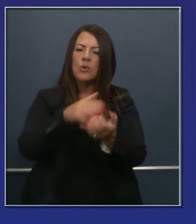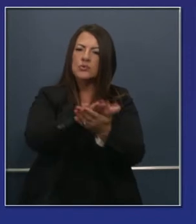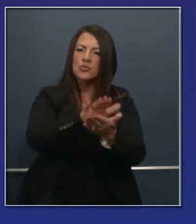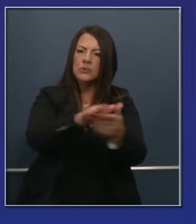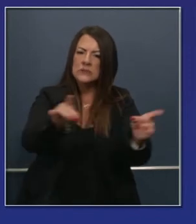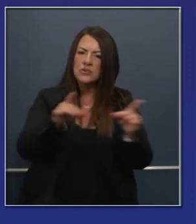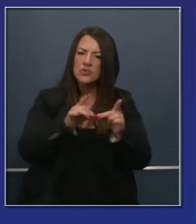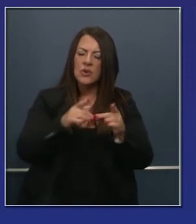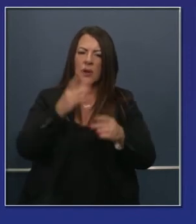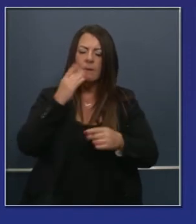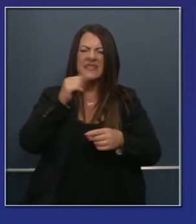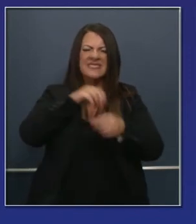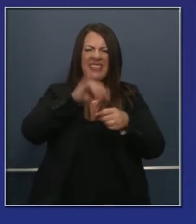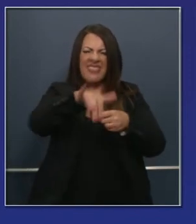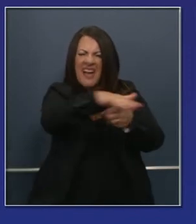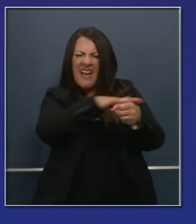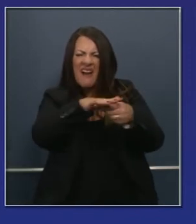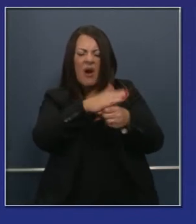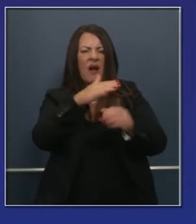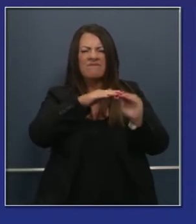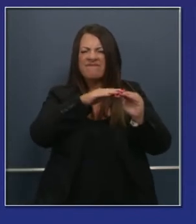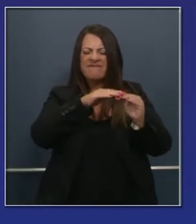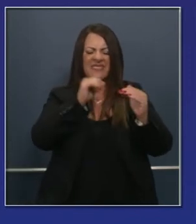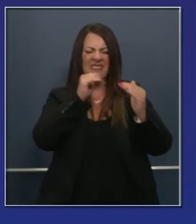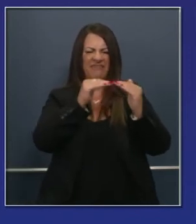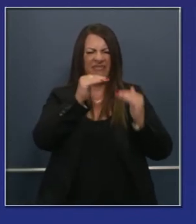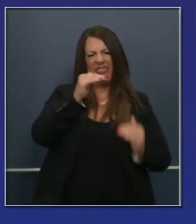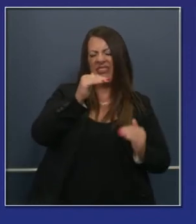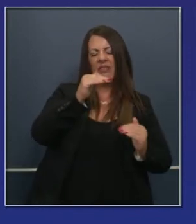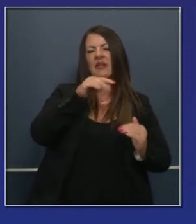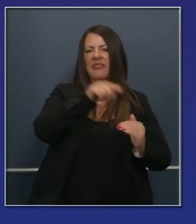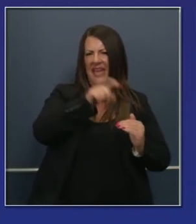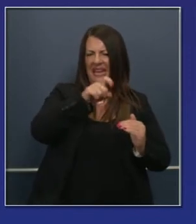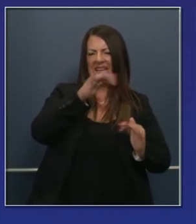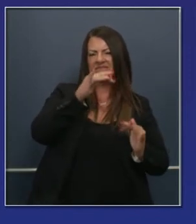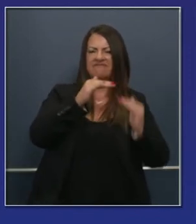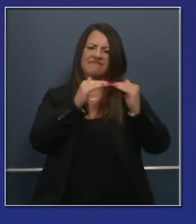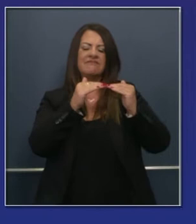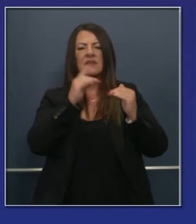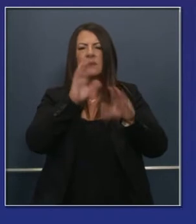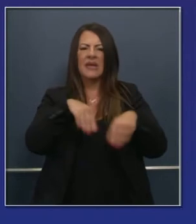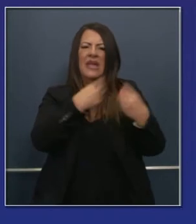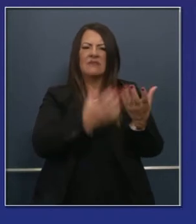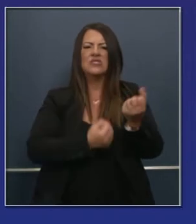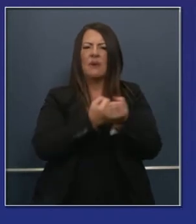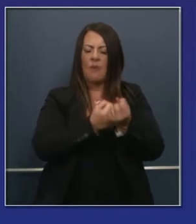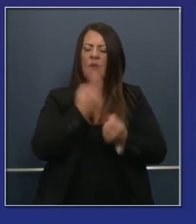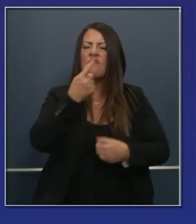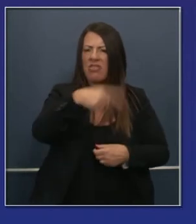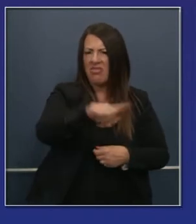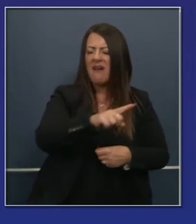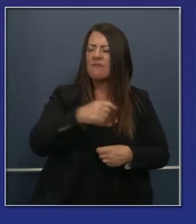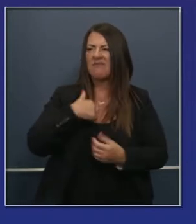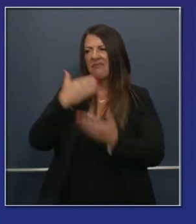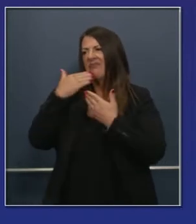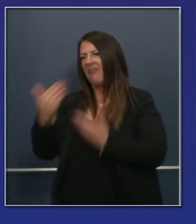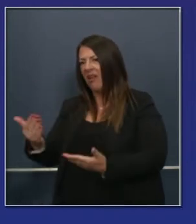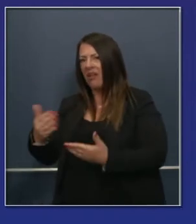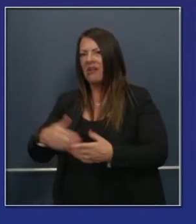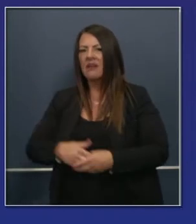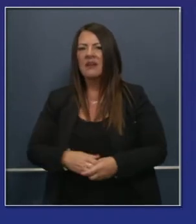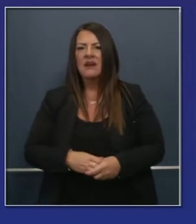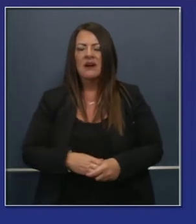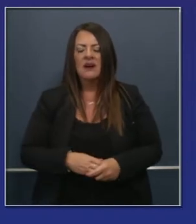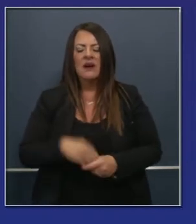Electric, ayudando a comunidades que han estado mal servidas en el pasado.